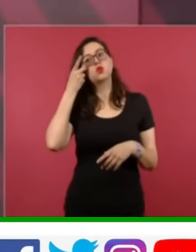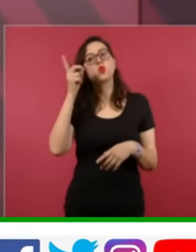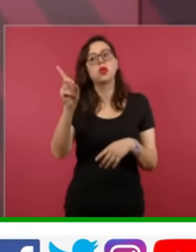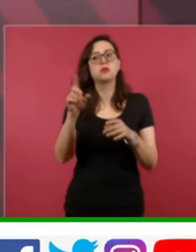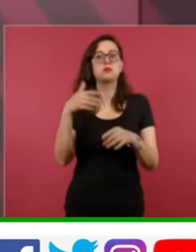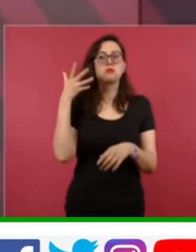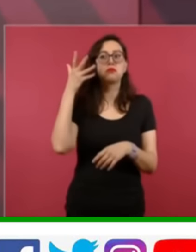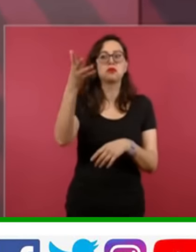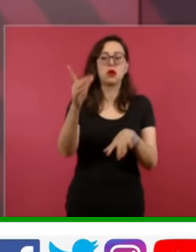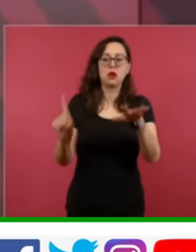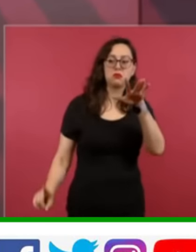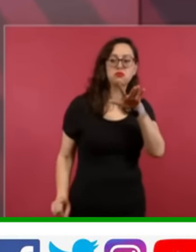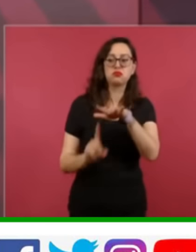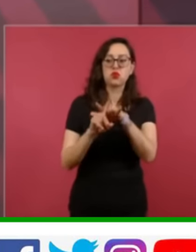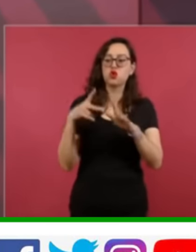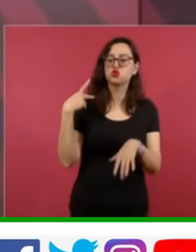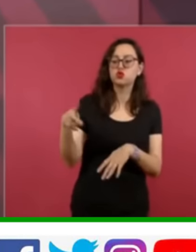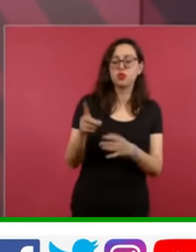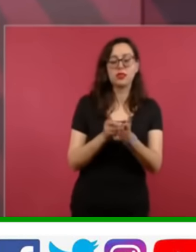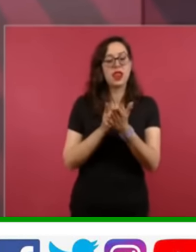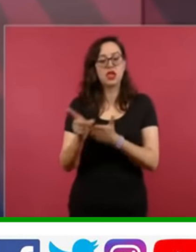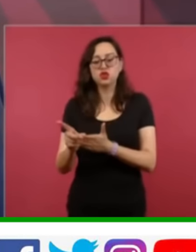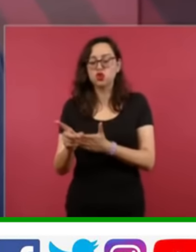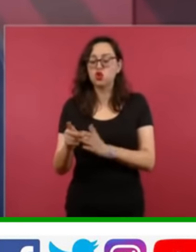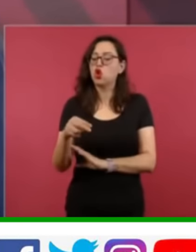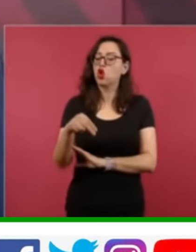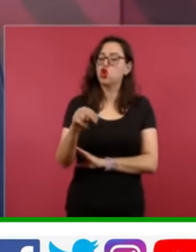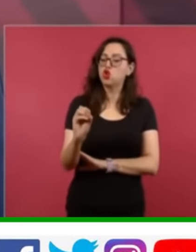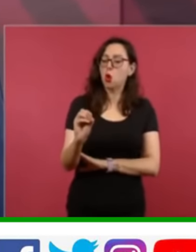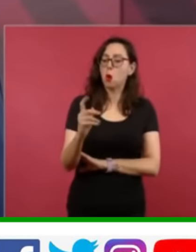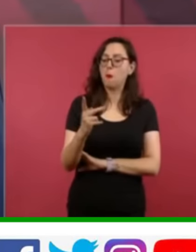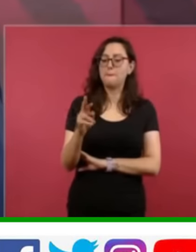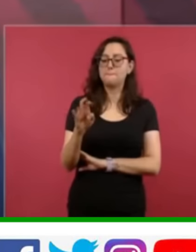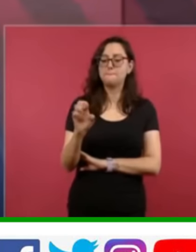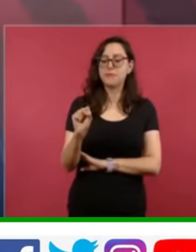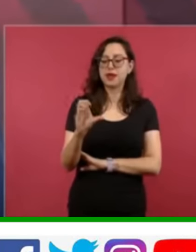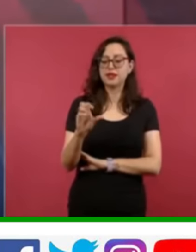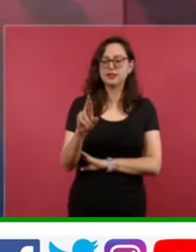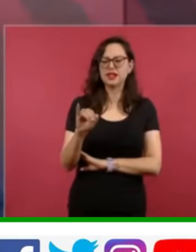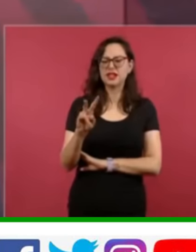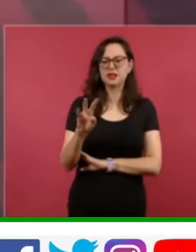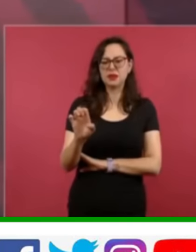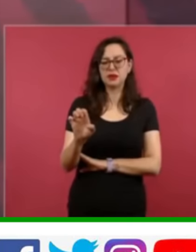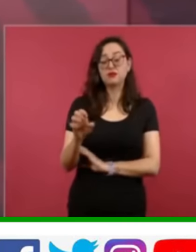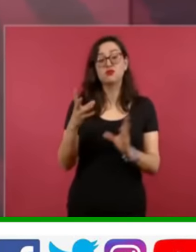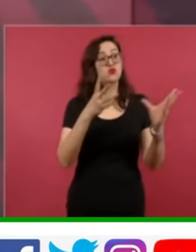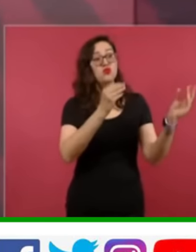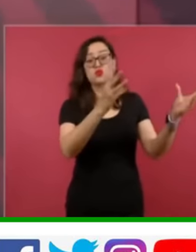y con esa palabra